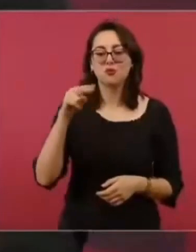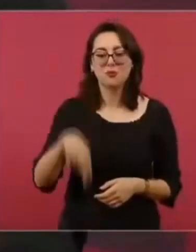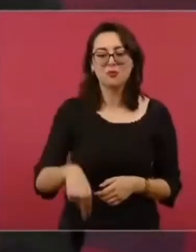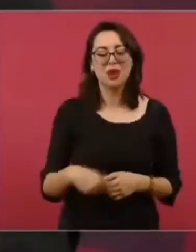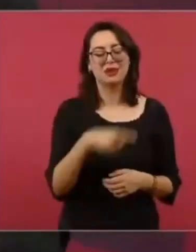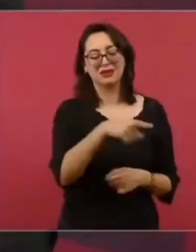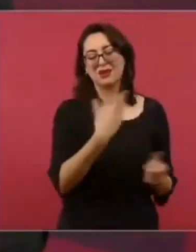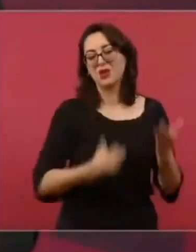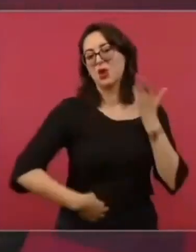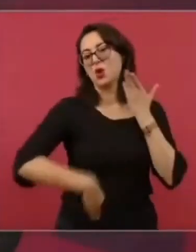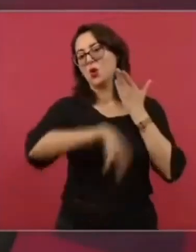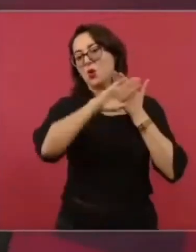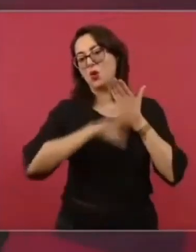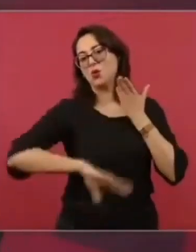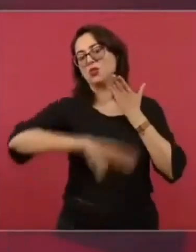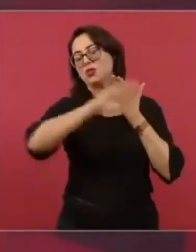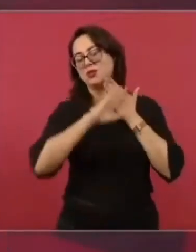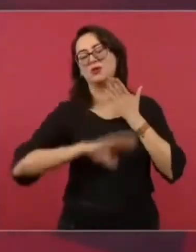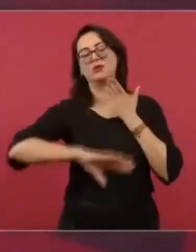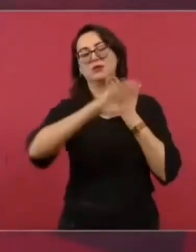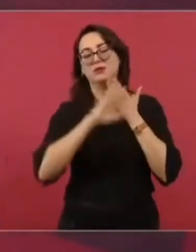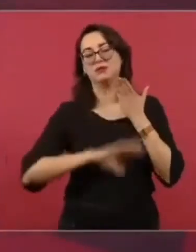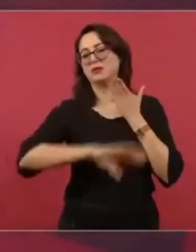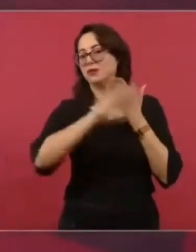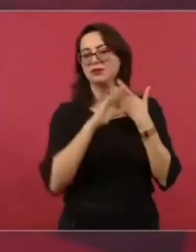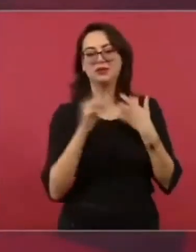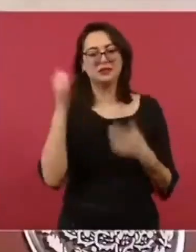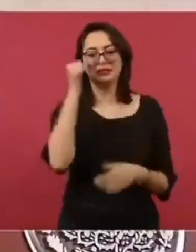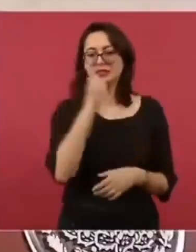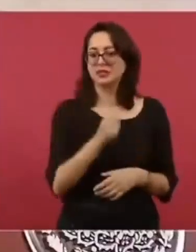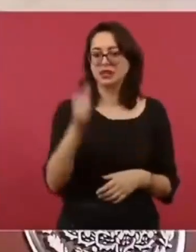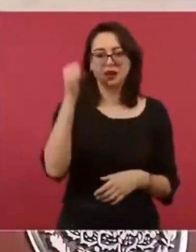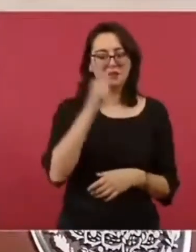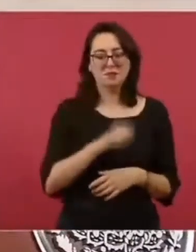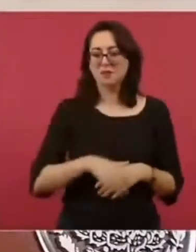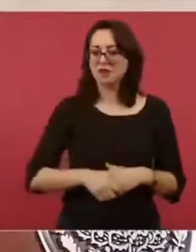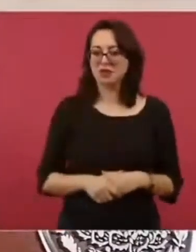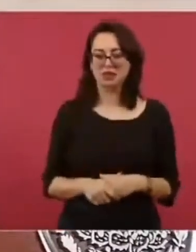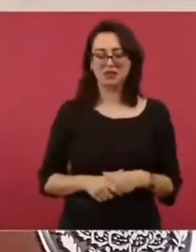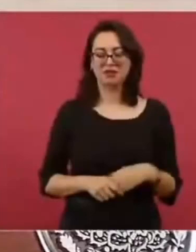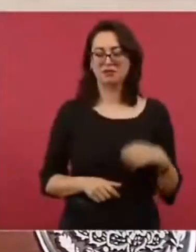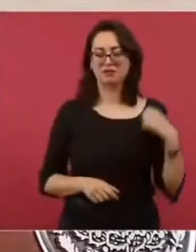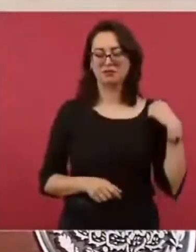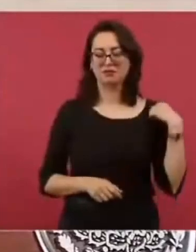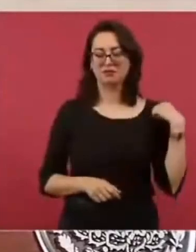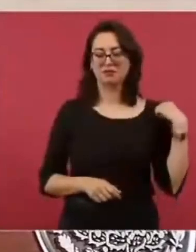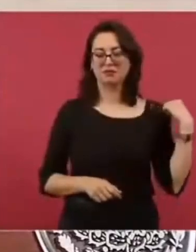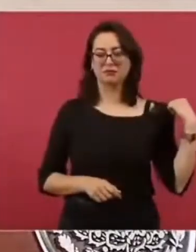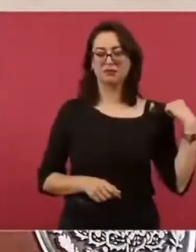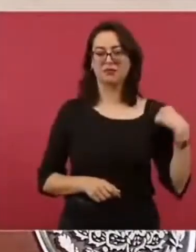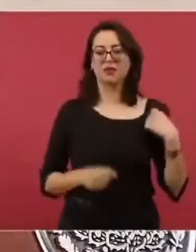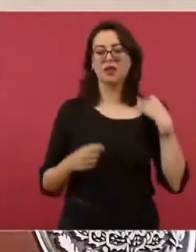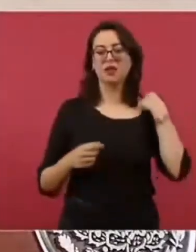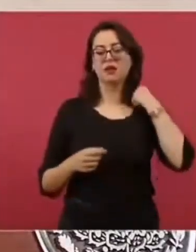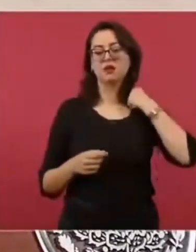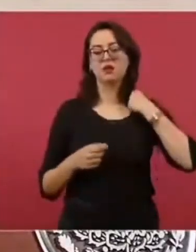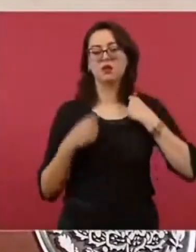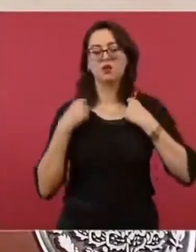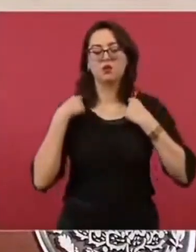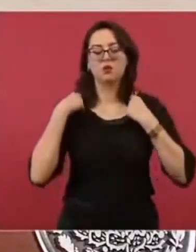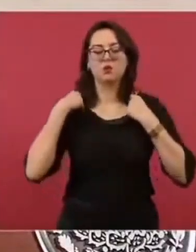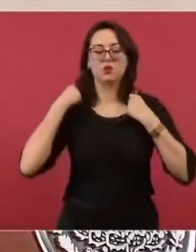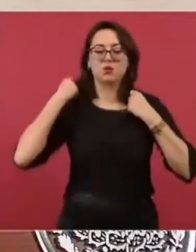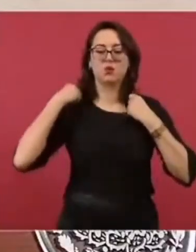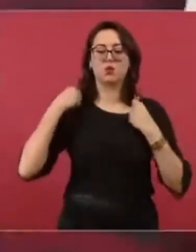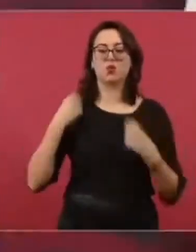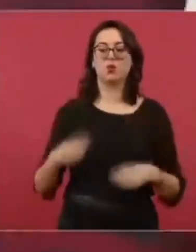Dorin. Sí, que llegaba a protestar y así en contra